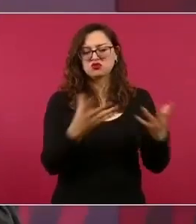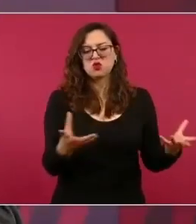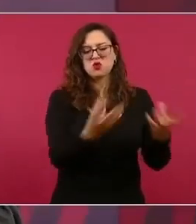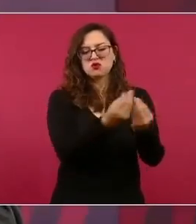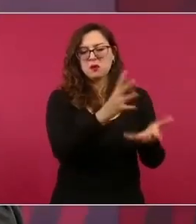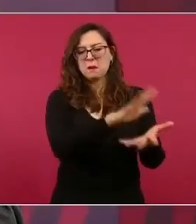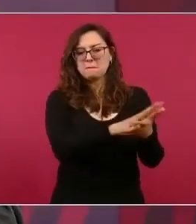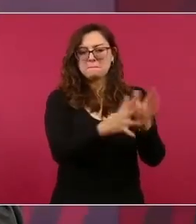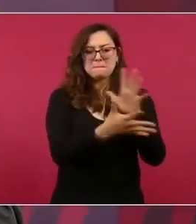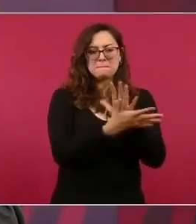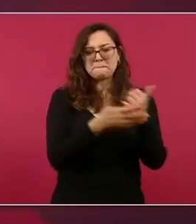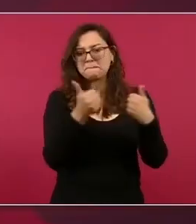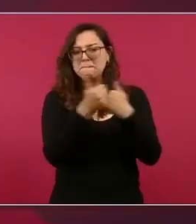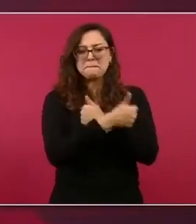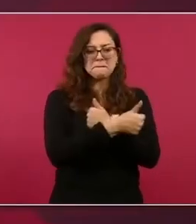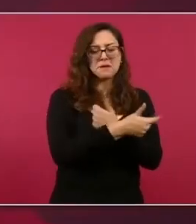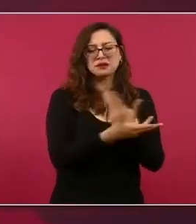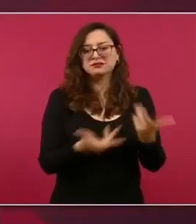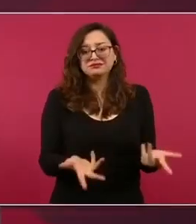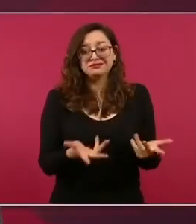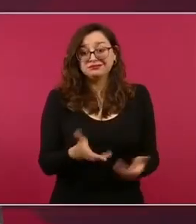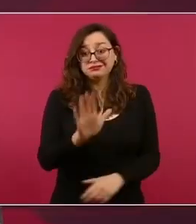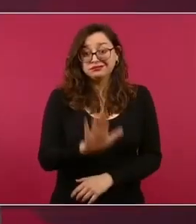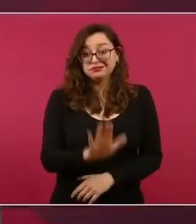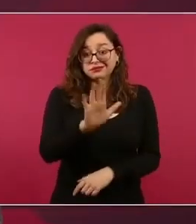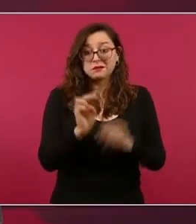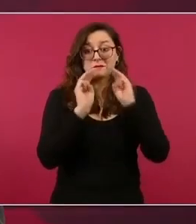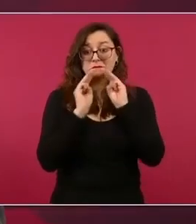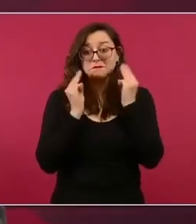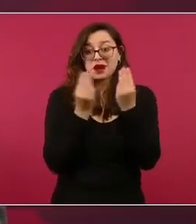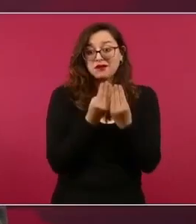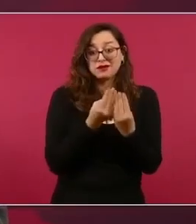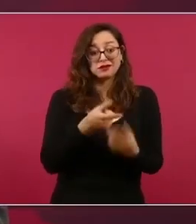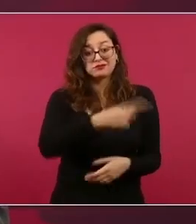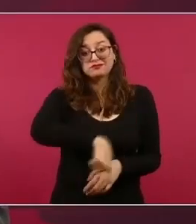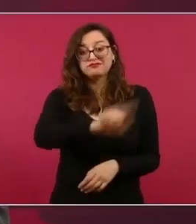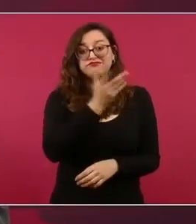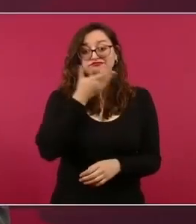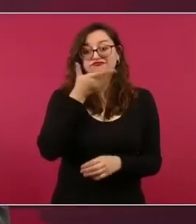una banda de malhechosos.